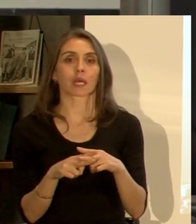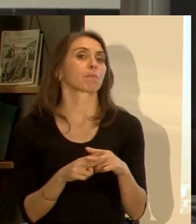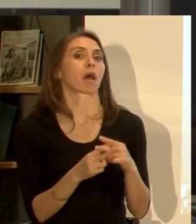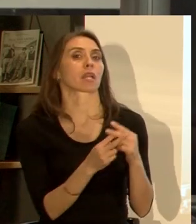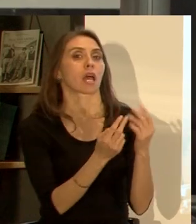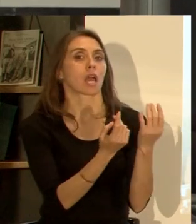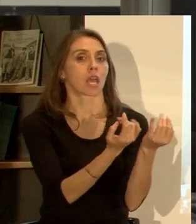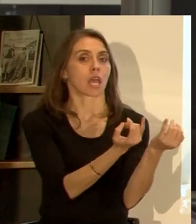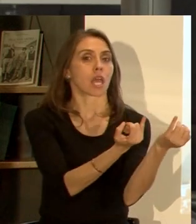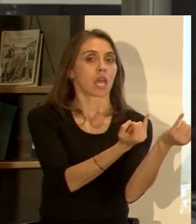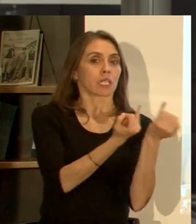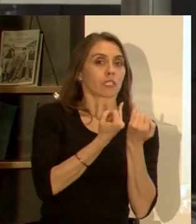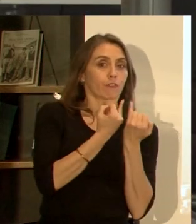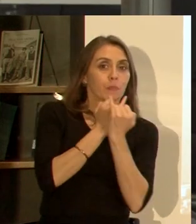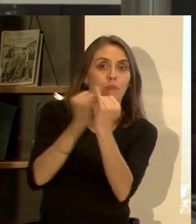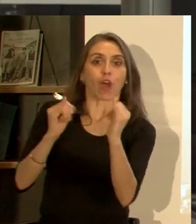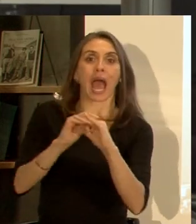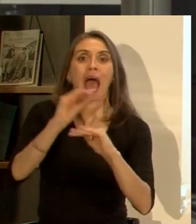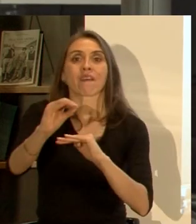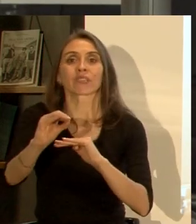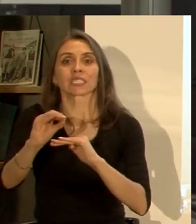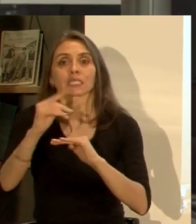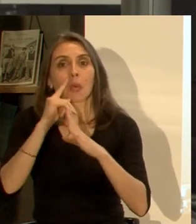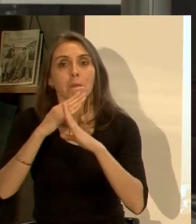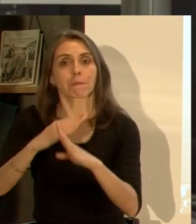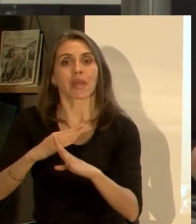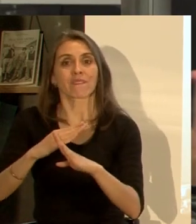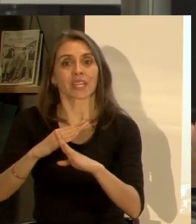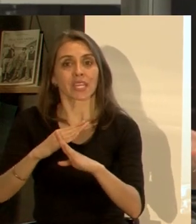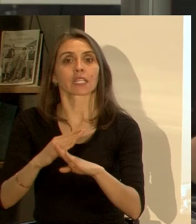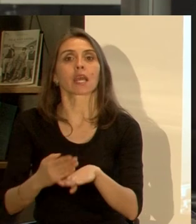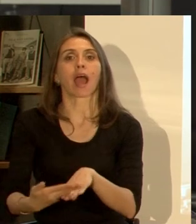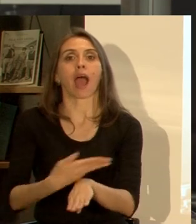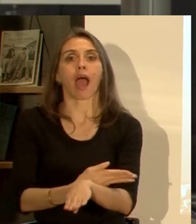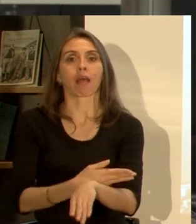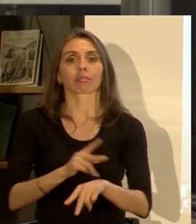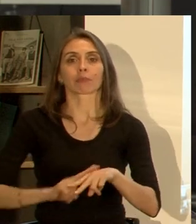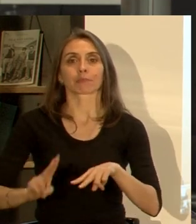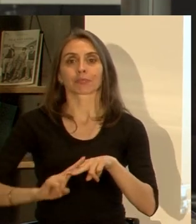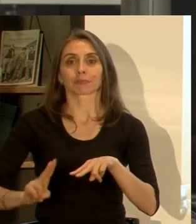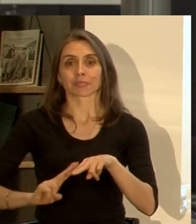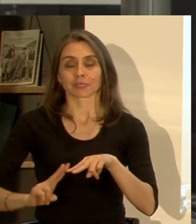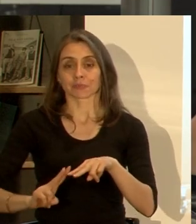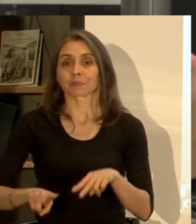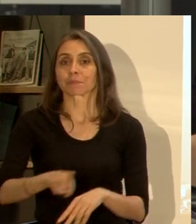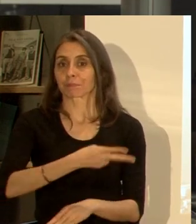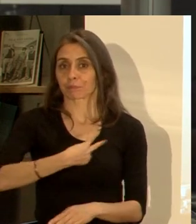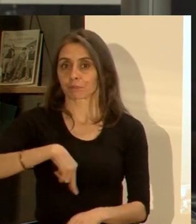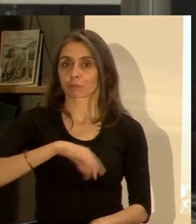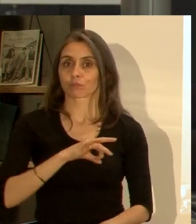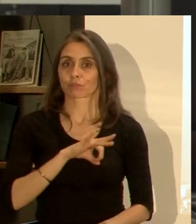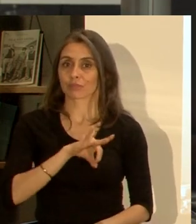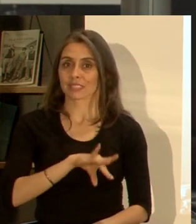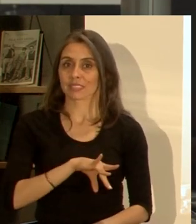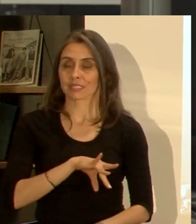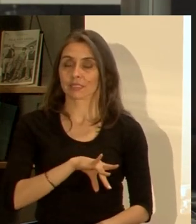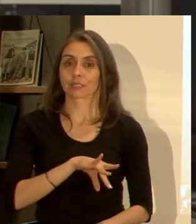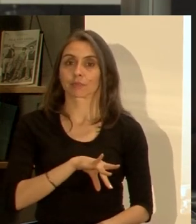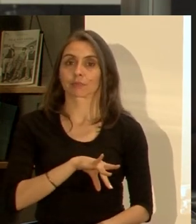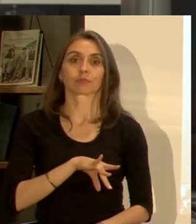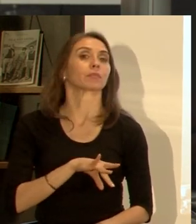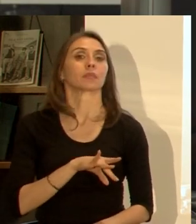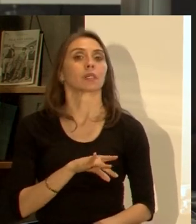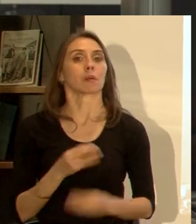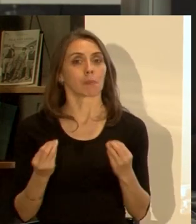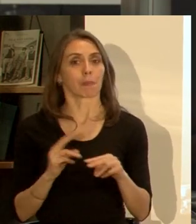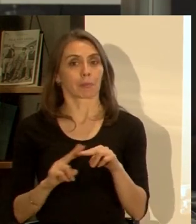información de manera preventiva y de esa manera estar más preparados nosotros como como Chile digamos en general por ejemplo está